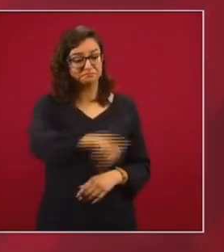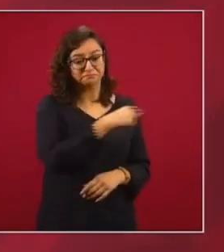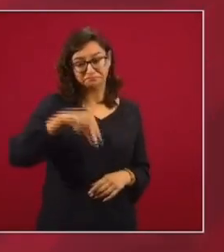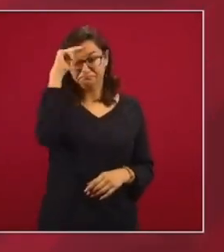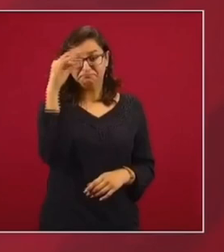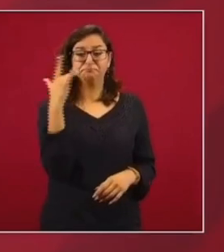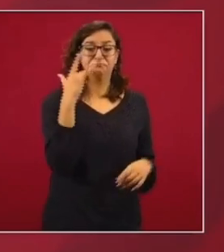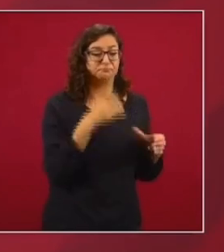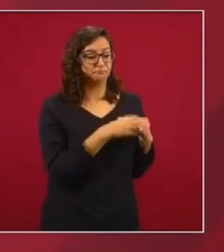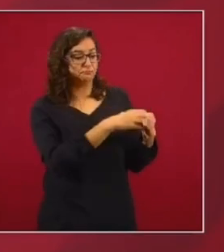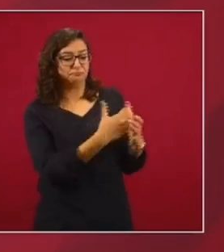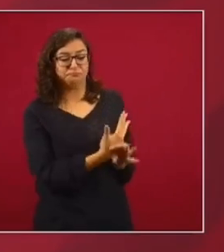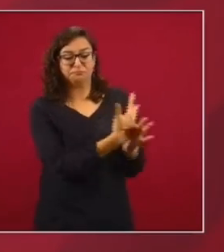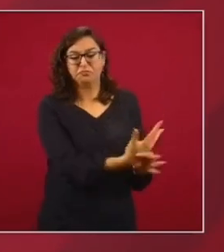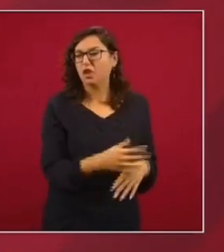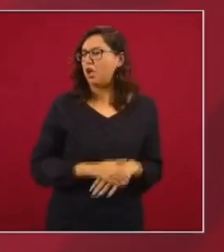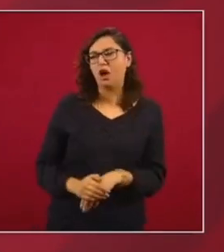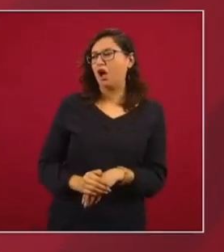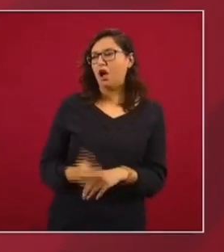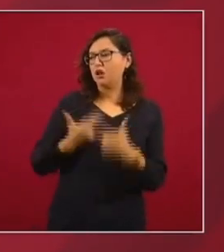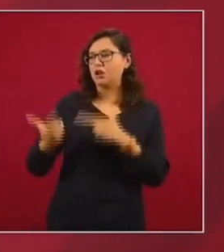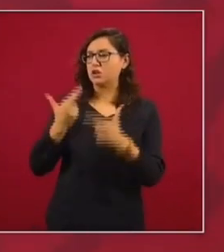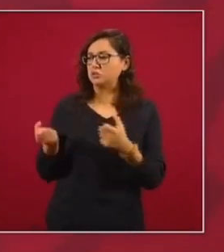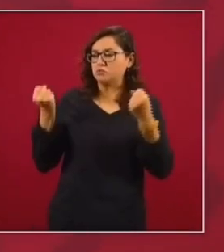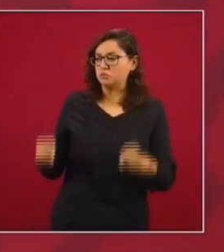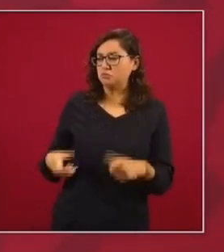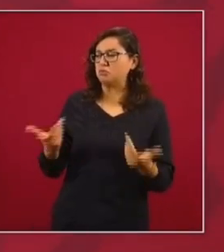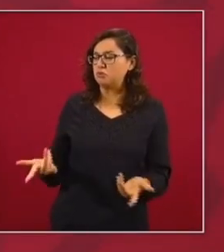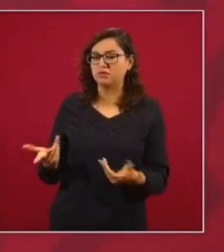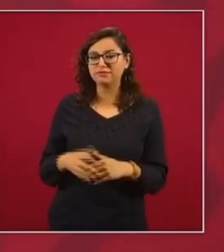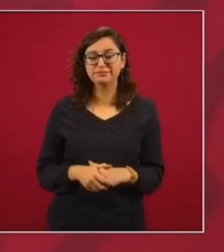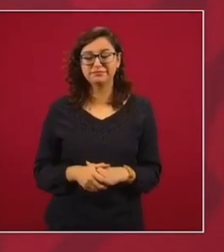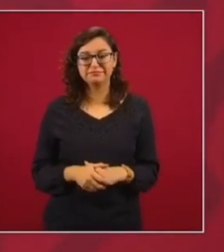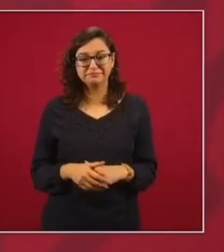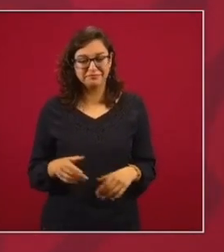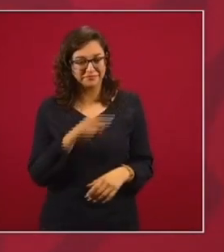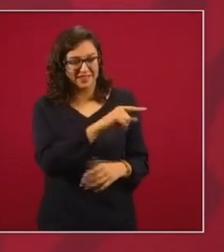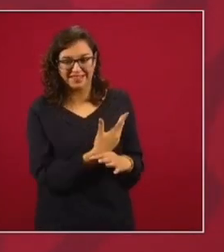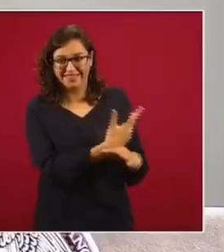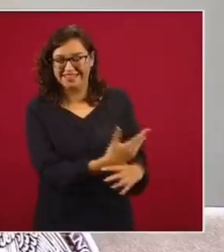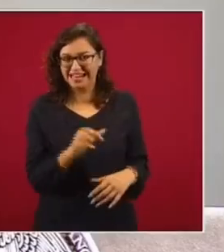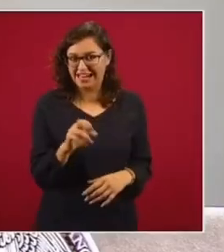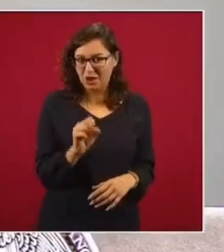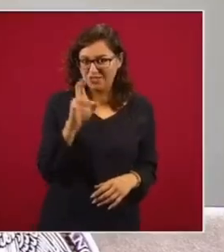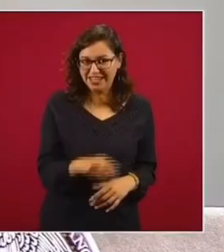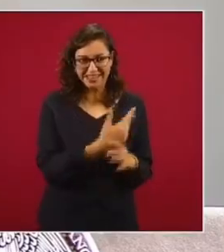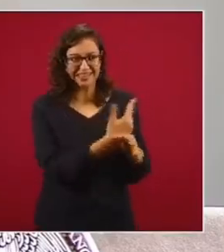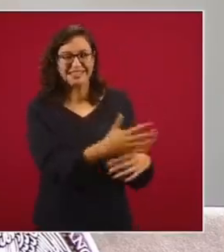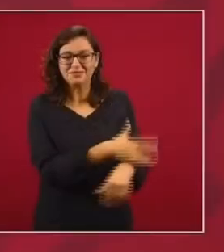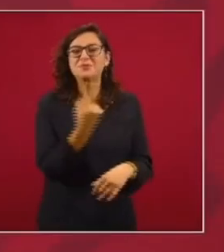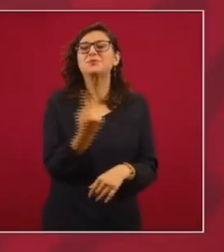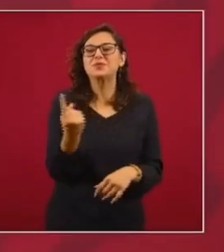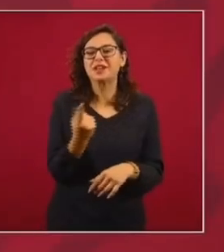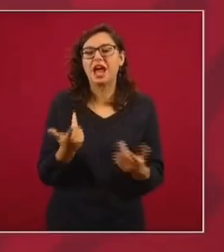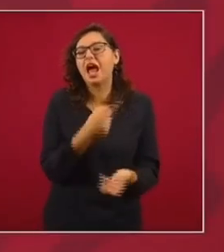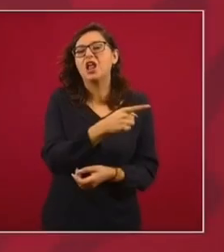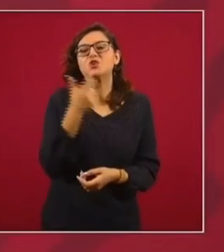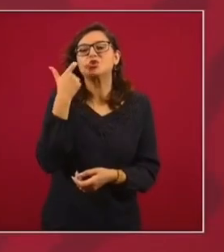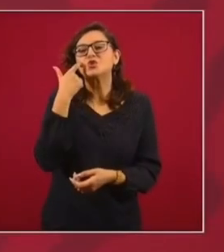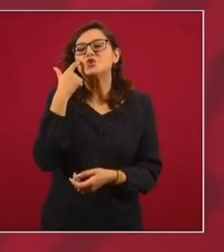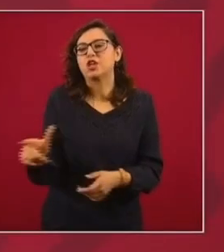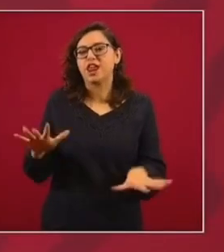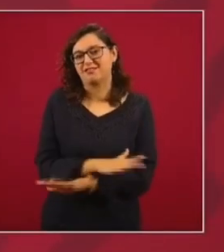que estamos regresando a la dictadura perfecta. Eso es que dice Krause. ¿Pero por qué Krause plantea eso? Bueno, porque él estaba en contra del cambio